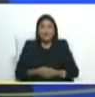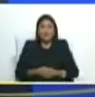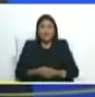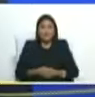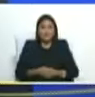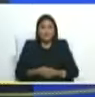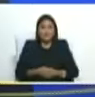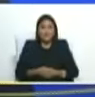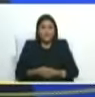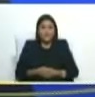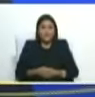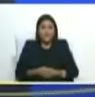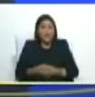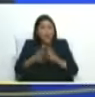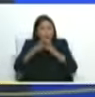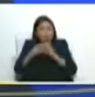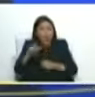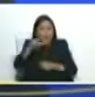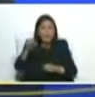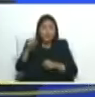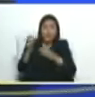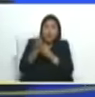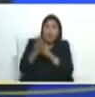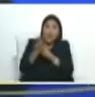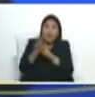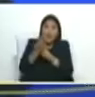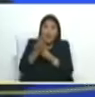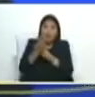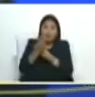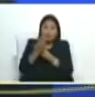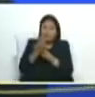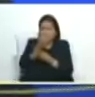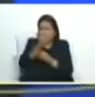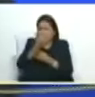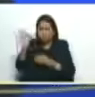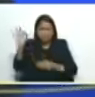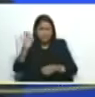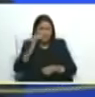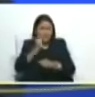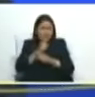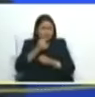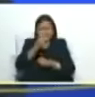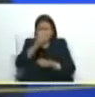a todo el equipo de seguridad que se portó de manera impecable